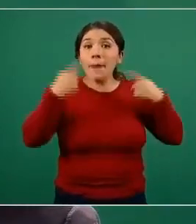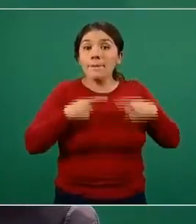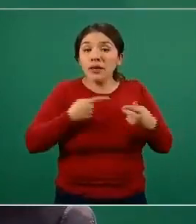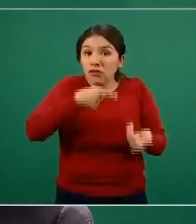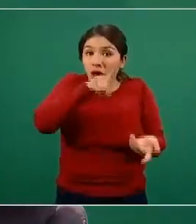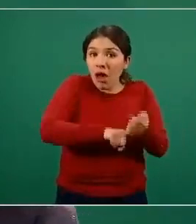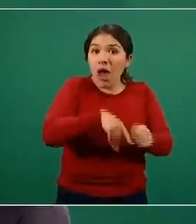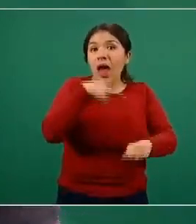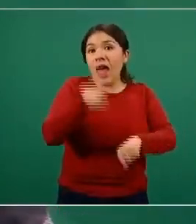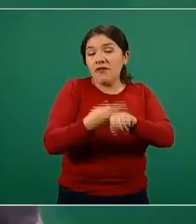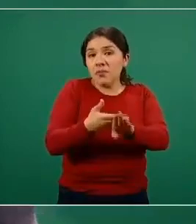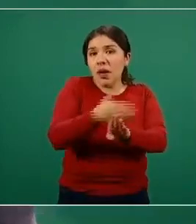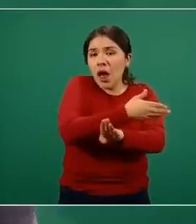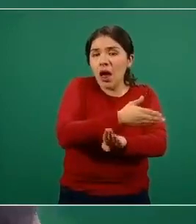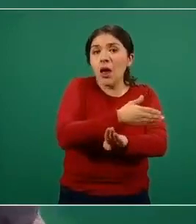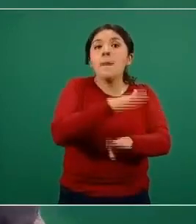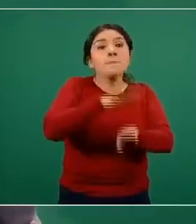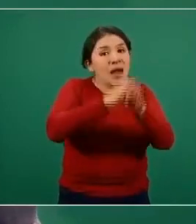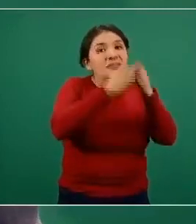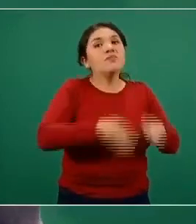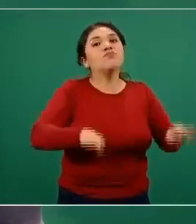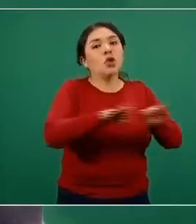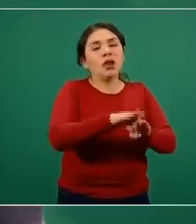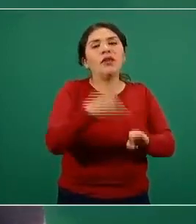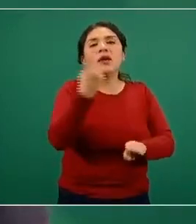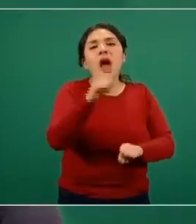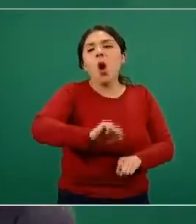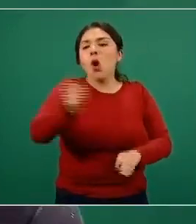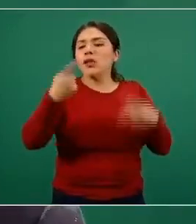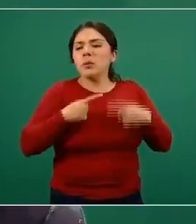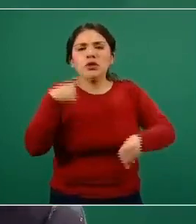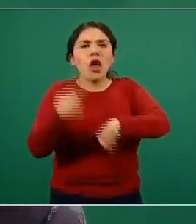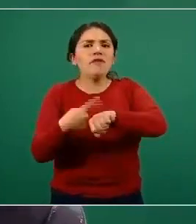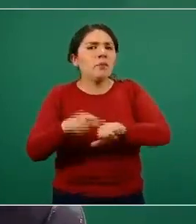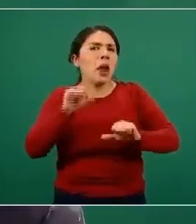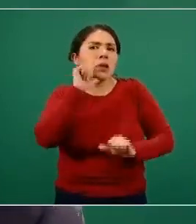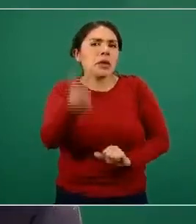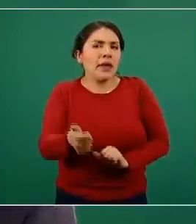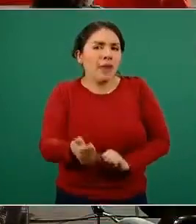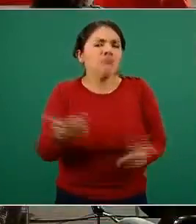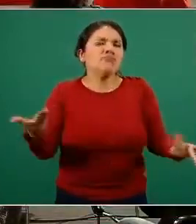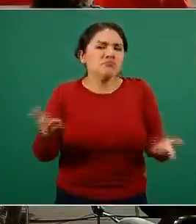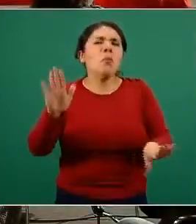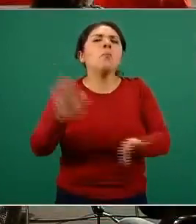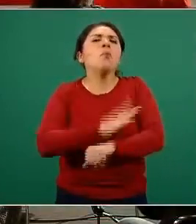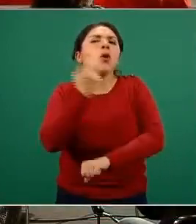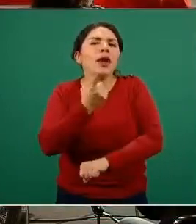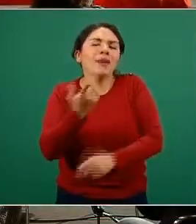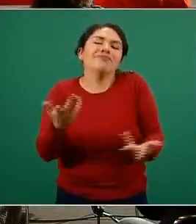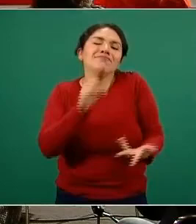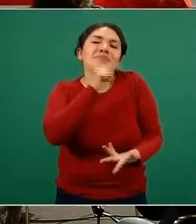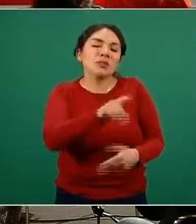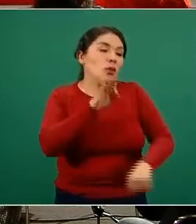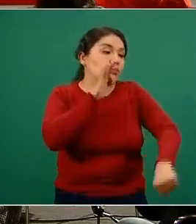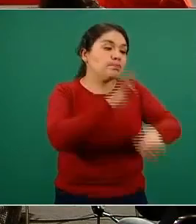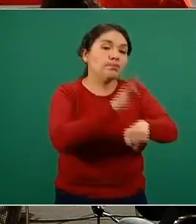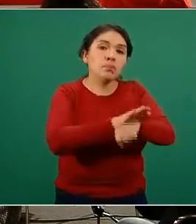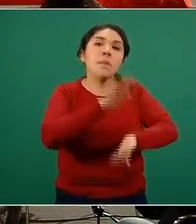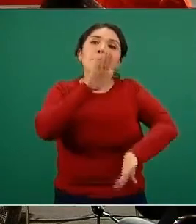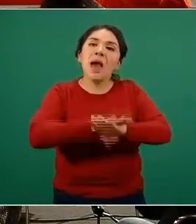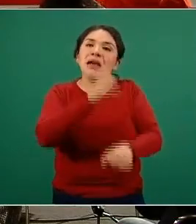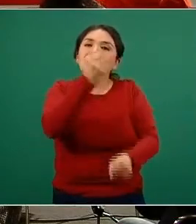comorbilidad sobre las personas sin comorbilidad. La lógica sigue siendo la misma, proteger más